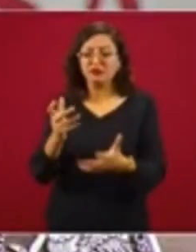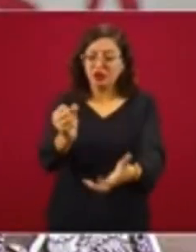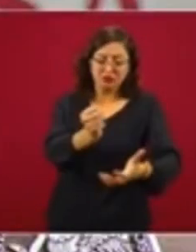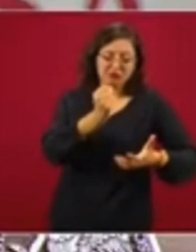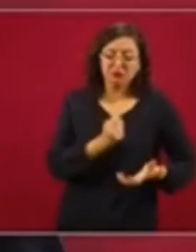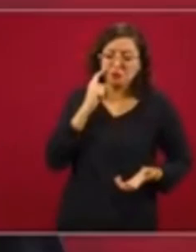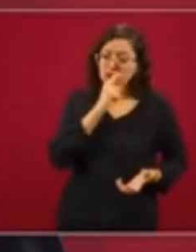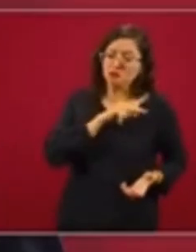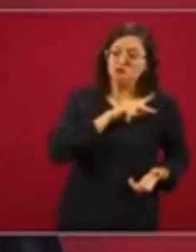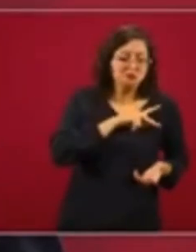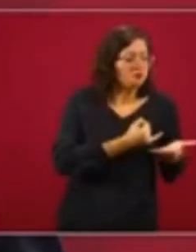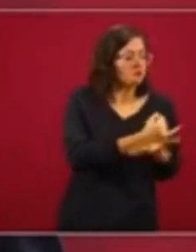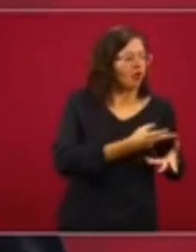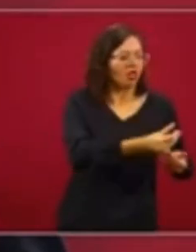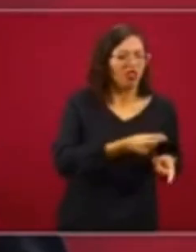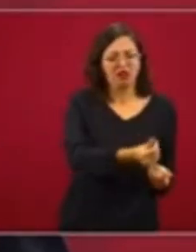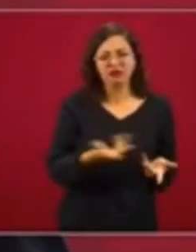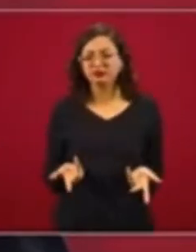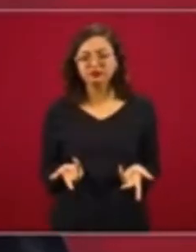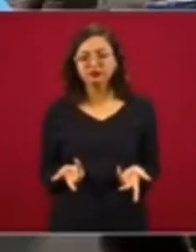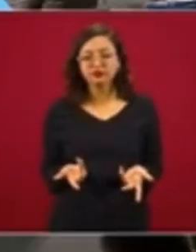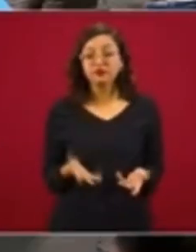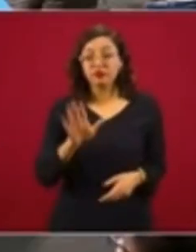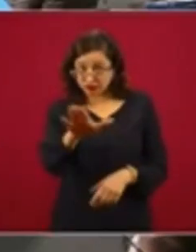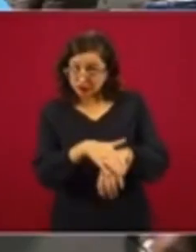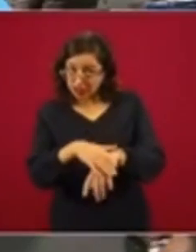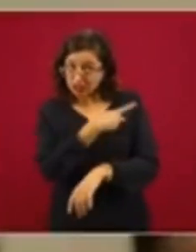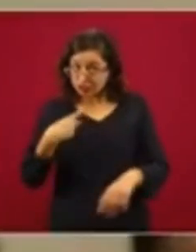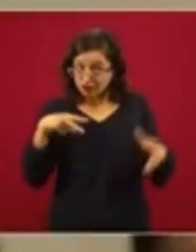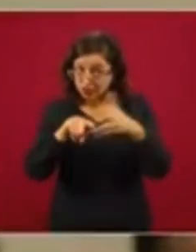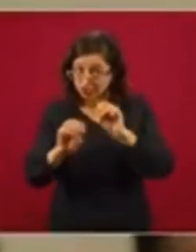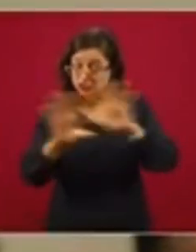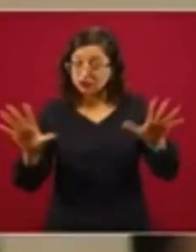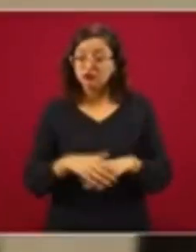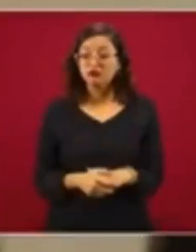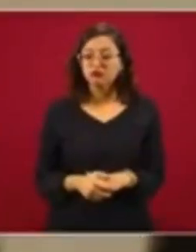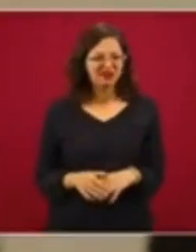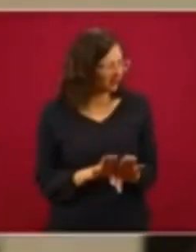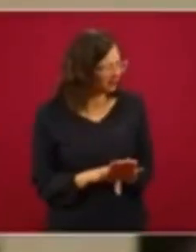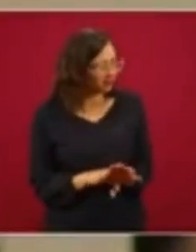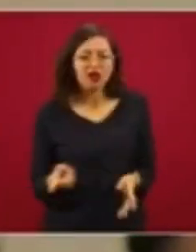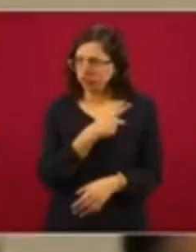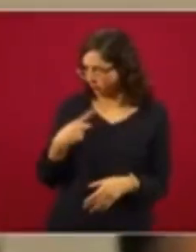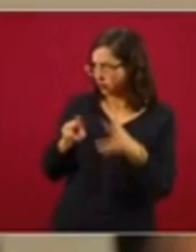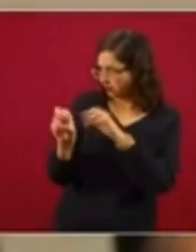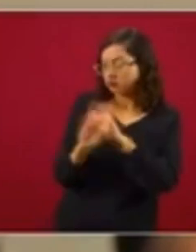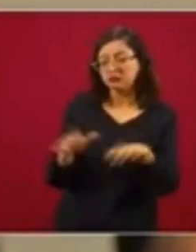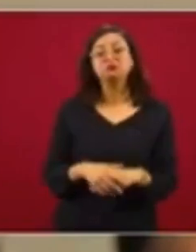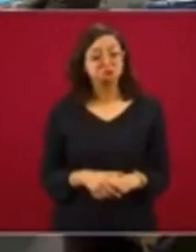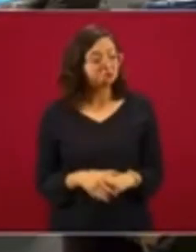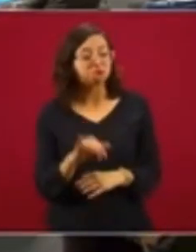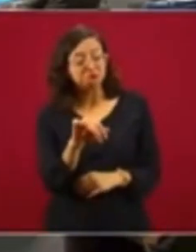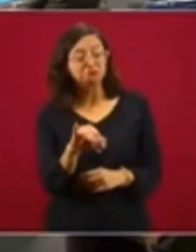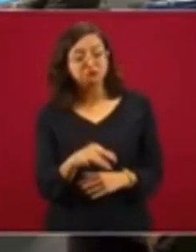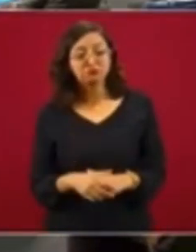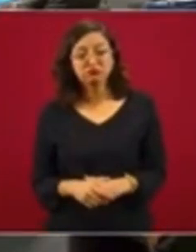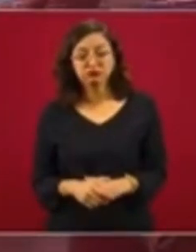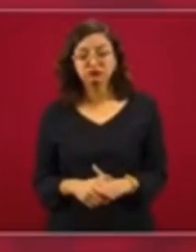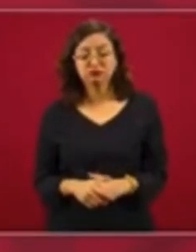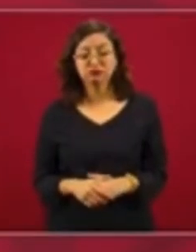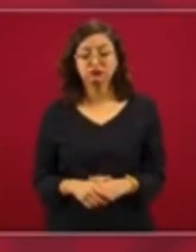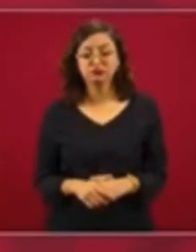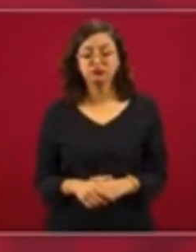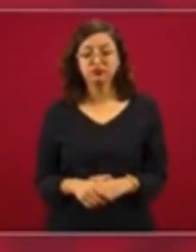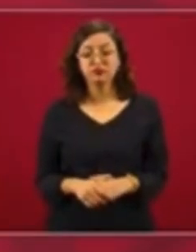de manera discrecional. Los debería de transparentar, los 300. ¿Cómo? Debería de transparentarlos. Sí, lo que estamos haciendo es